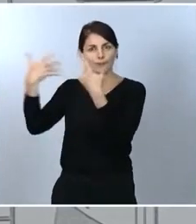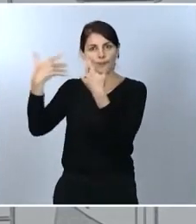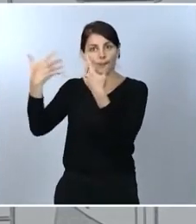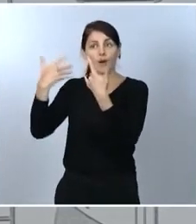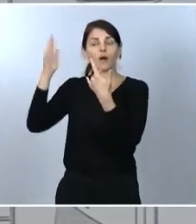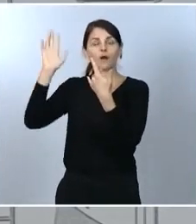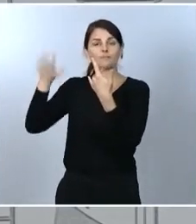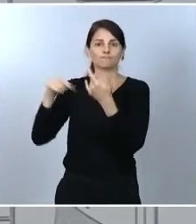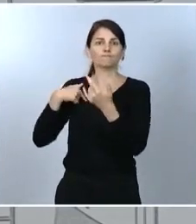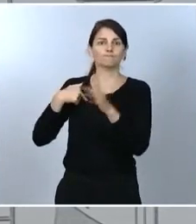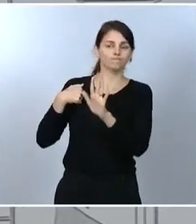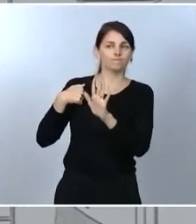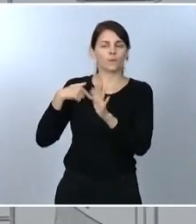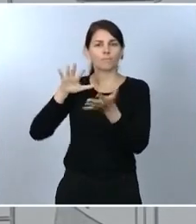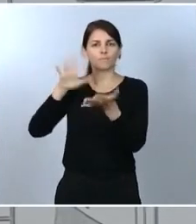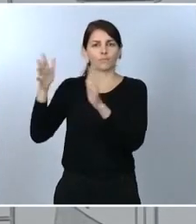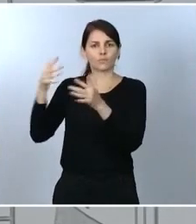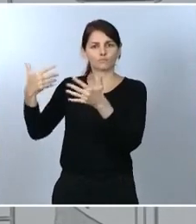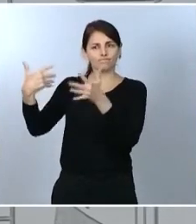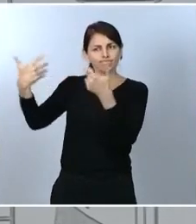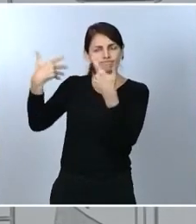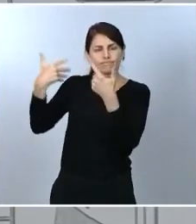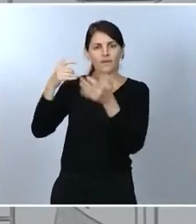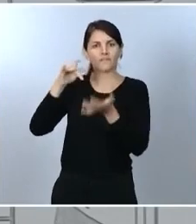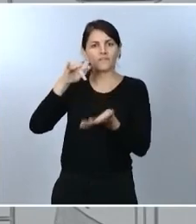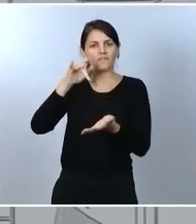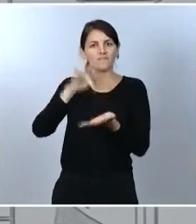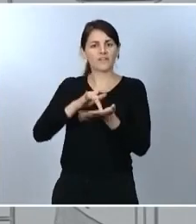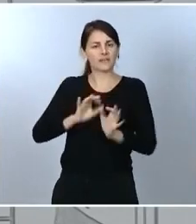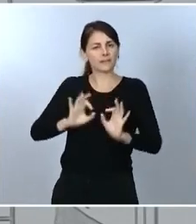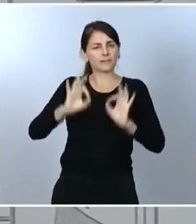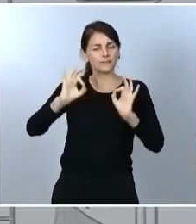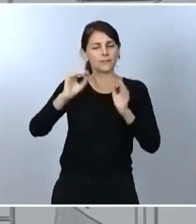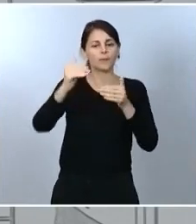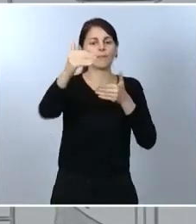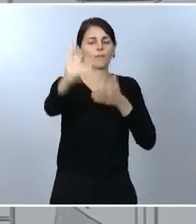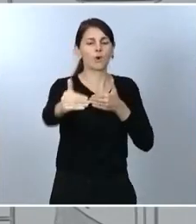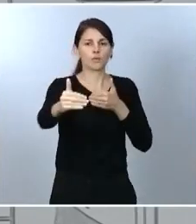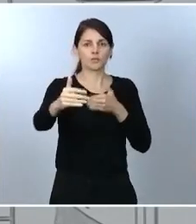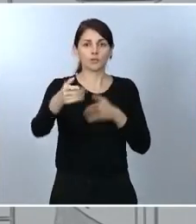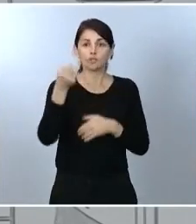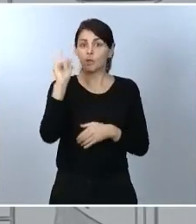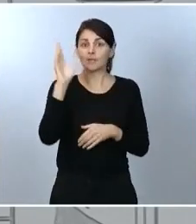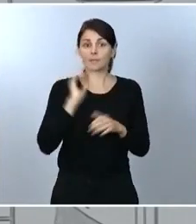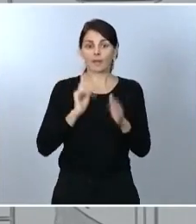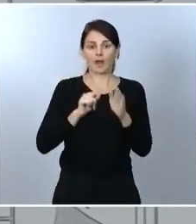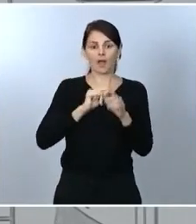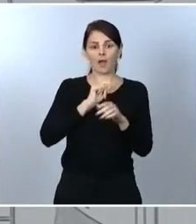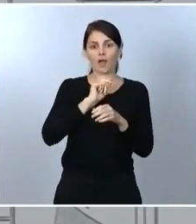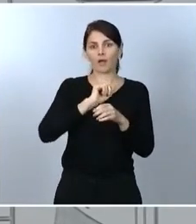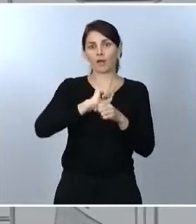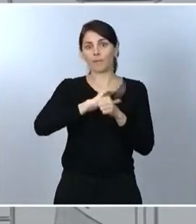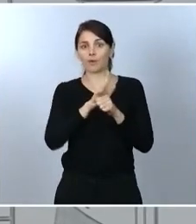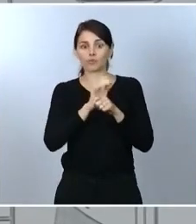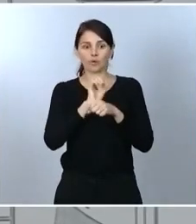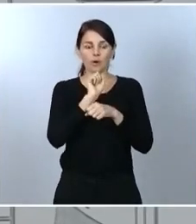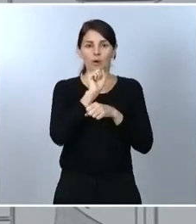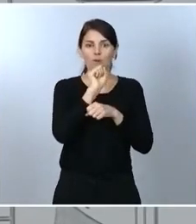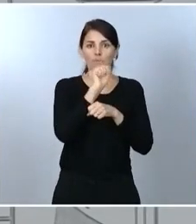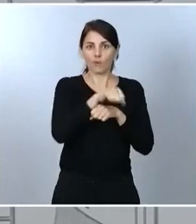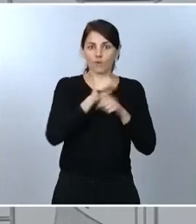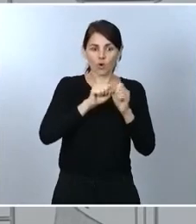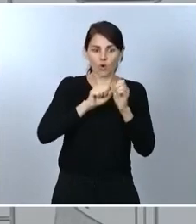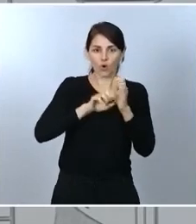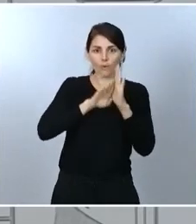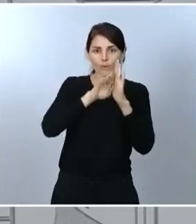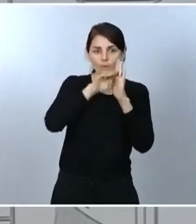necesarias no solamente para doblegar la curva, para mantener la raya al virus en esta segunda ola, sino también para superar estos